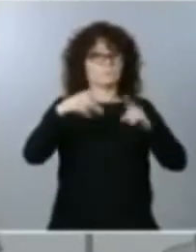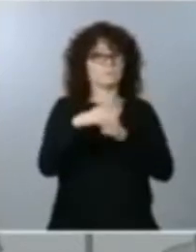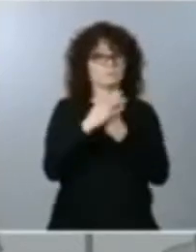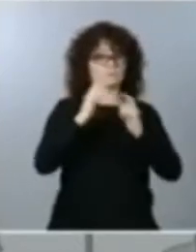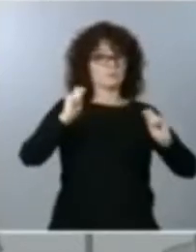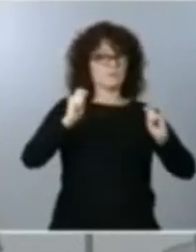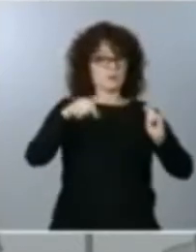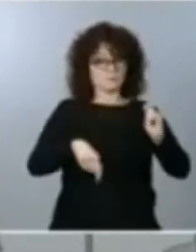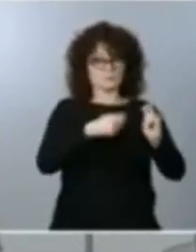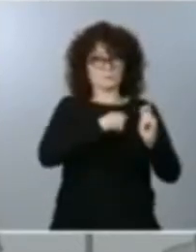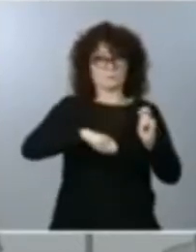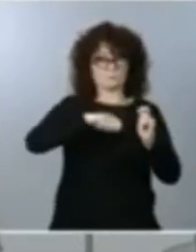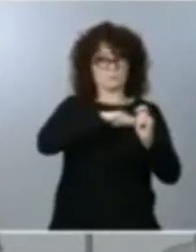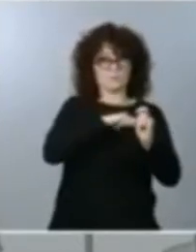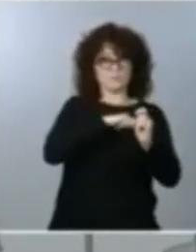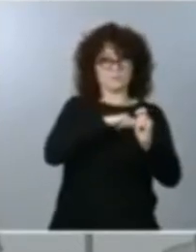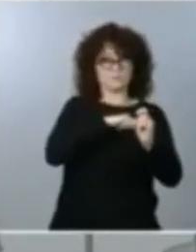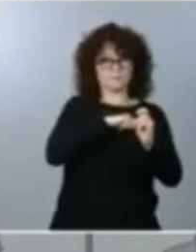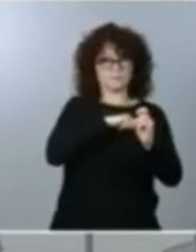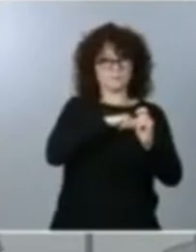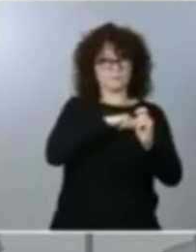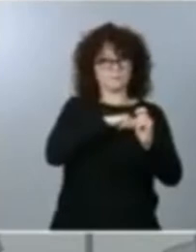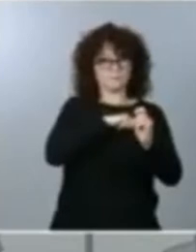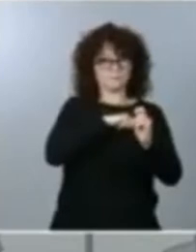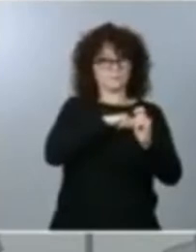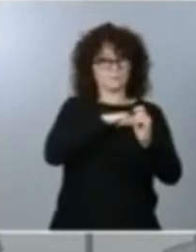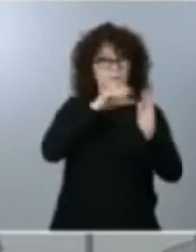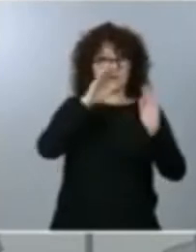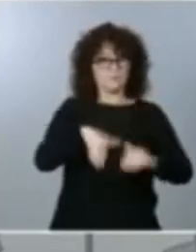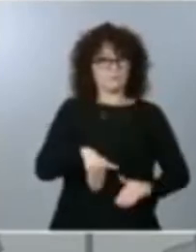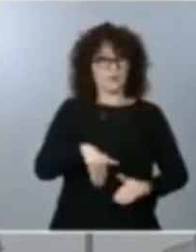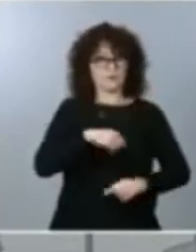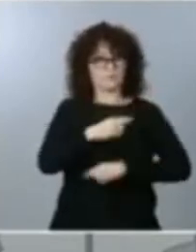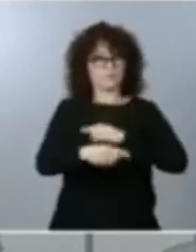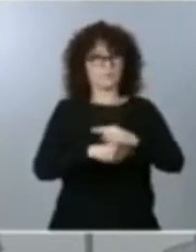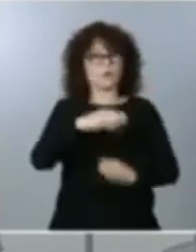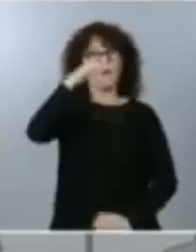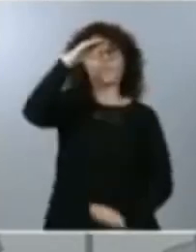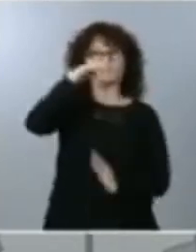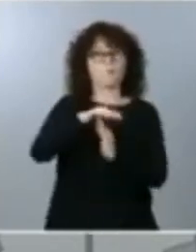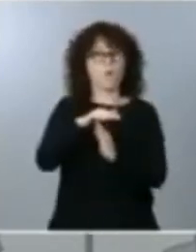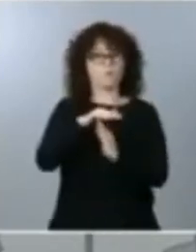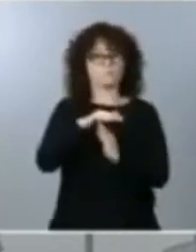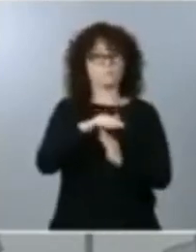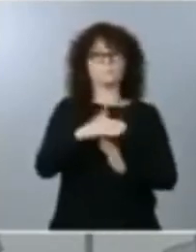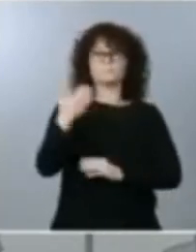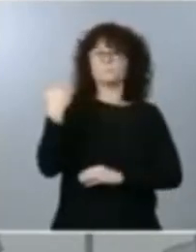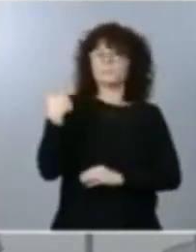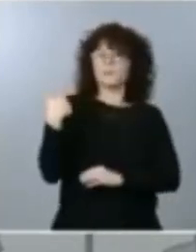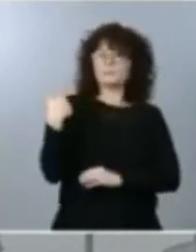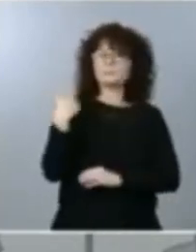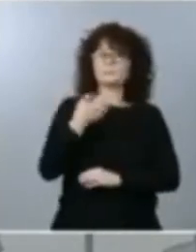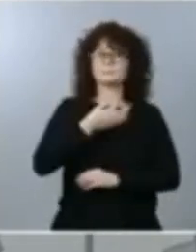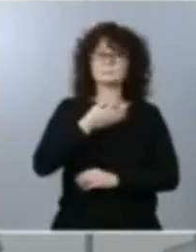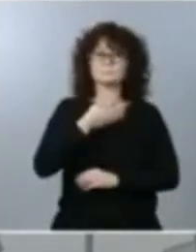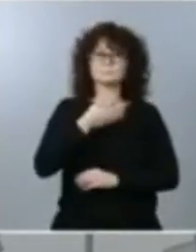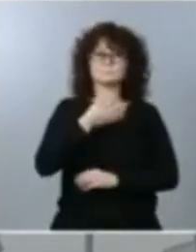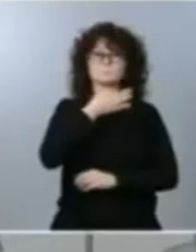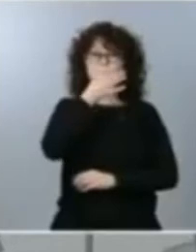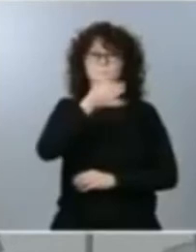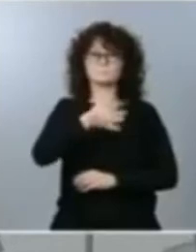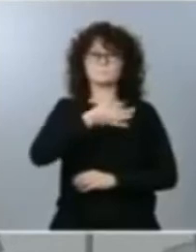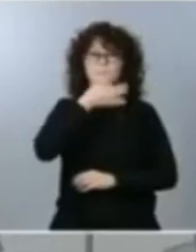como consecuencia de él, todo se paró en seco. Las palabras que utilicé entonces son la columna